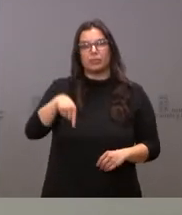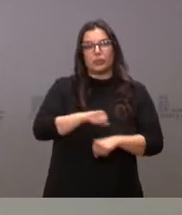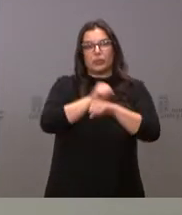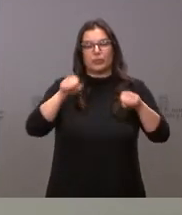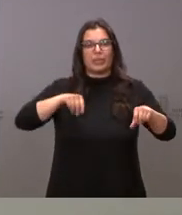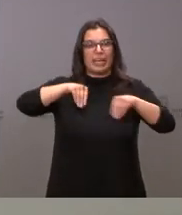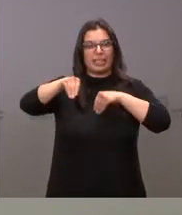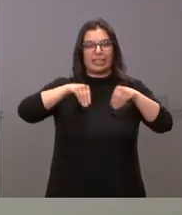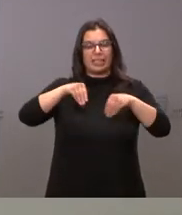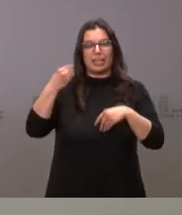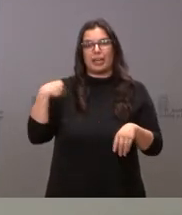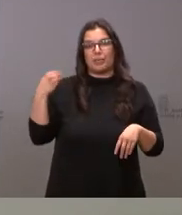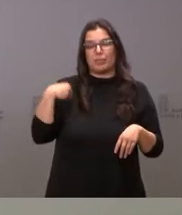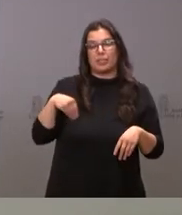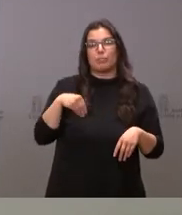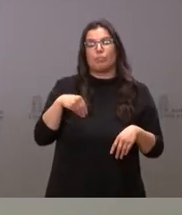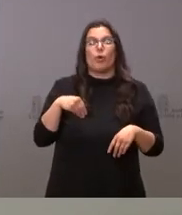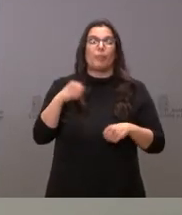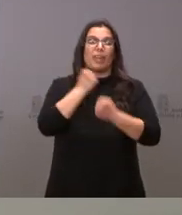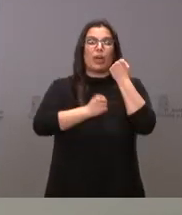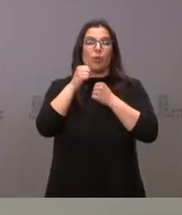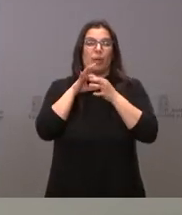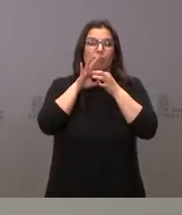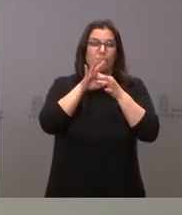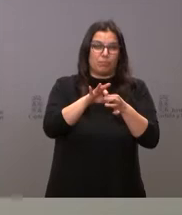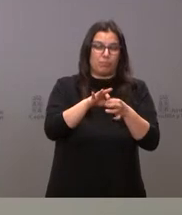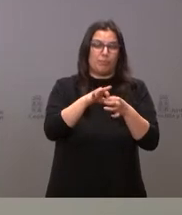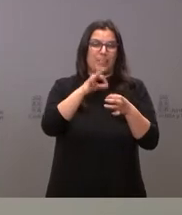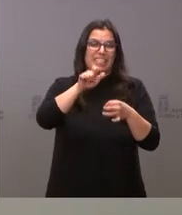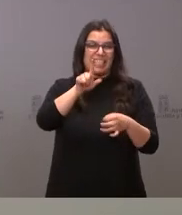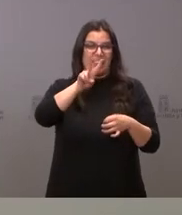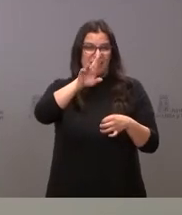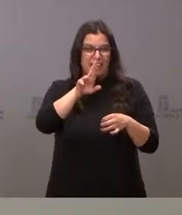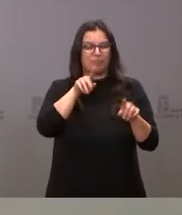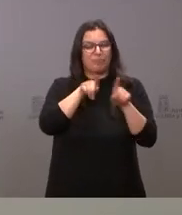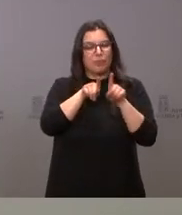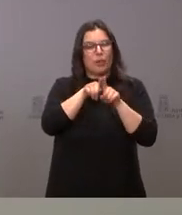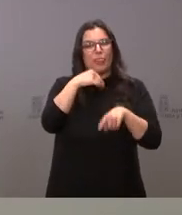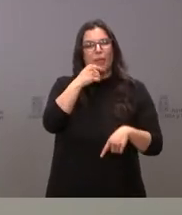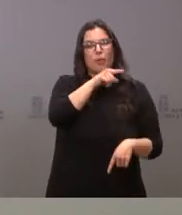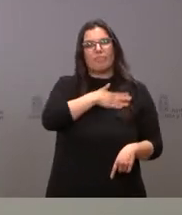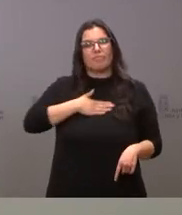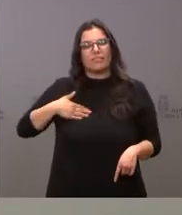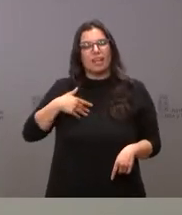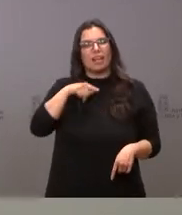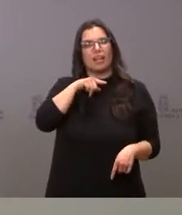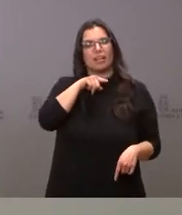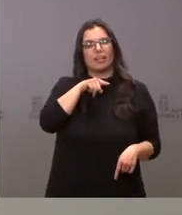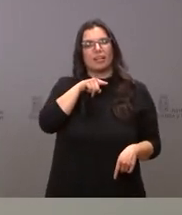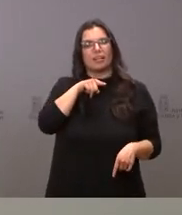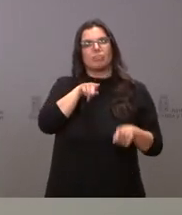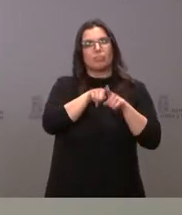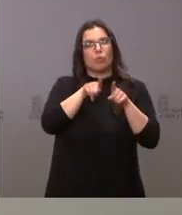de la Silver Economy. Saben ustedes que Zamora aspira a ser un referente en el ámbito de la Silver